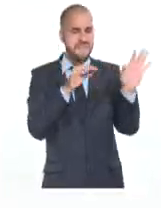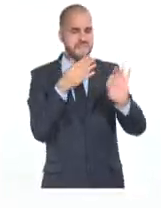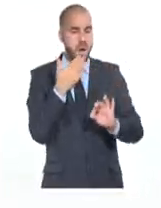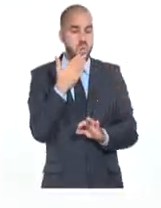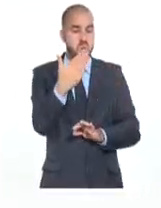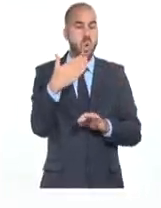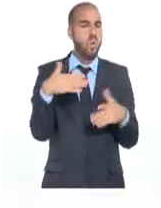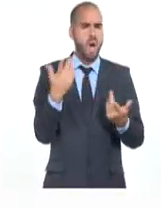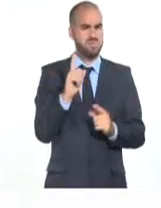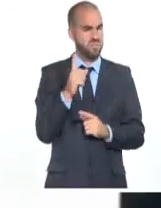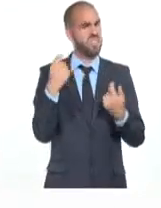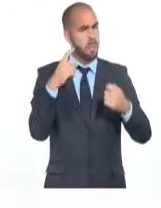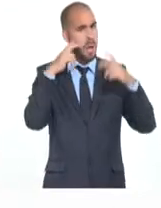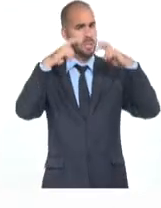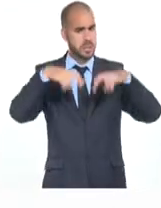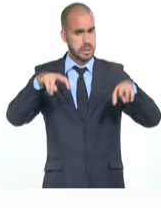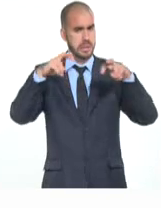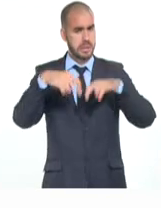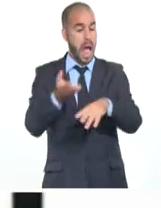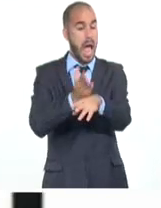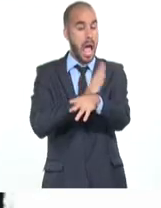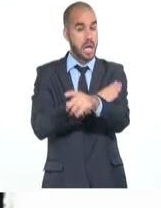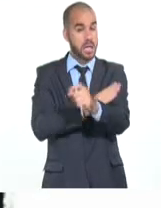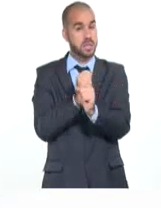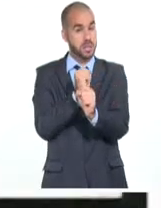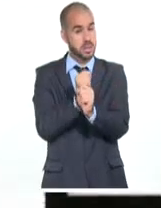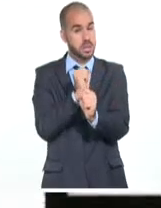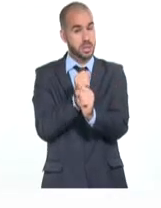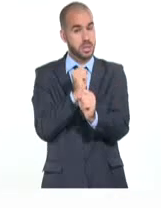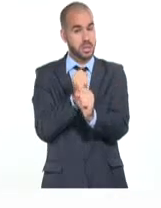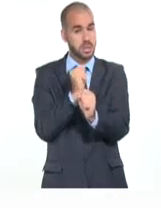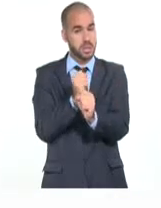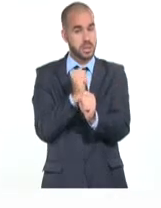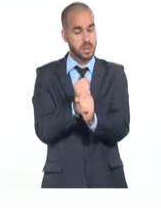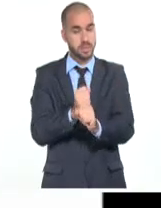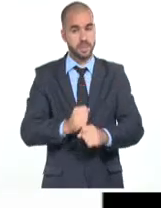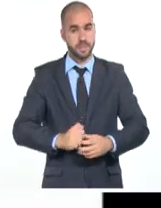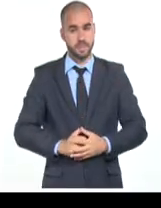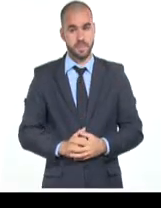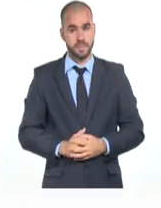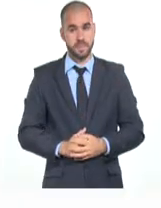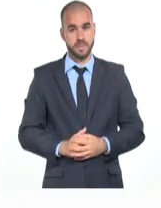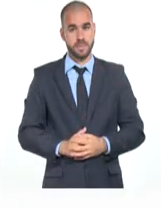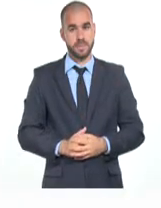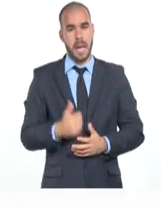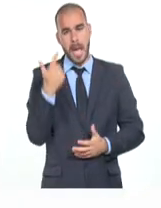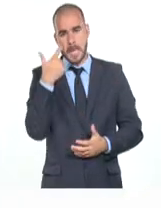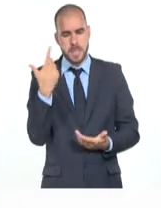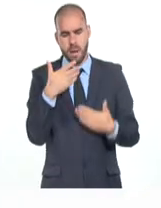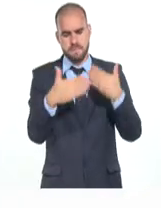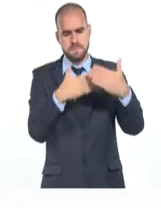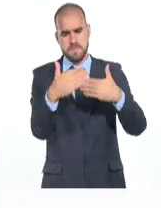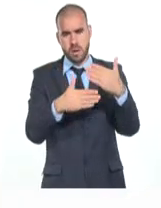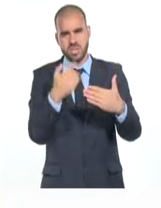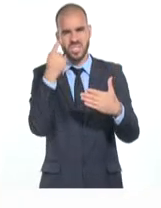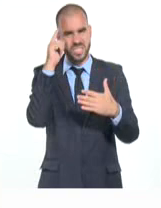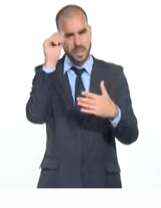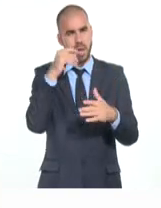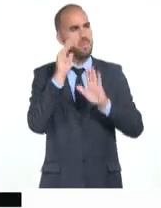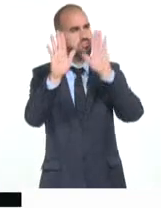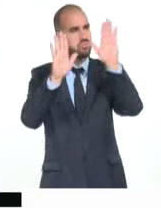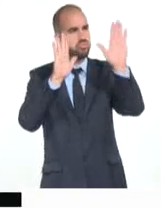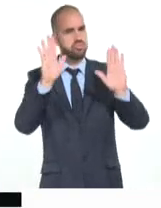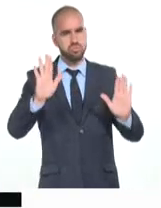proceso investigativo que viene desde antes y que además es como un antes, durante y después. Ver cómo se desarrollaba el proceso de museografía, luego el